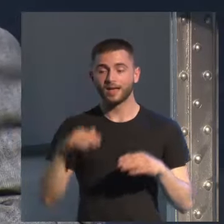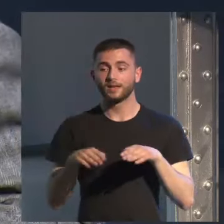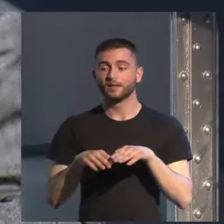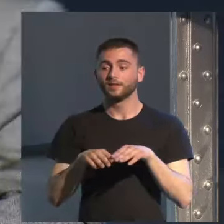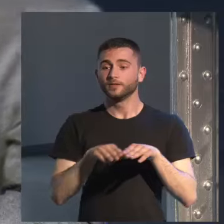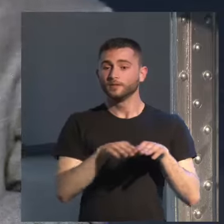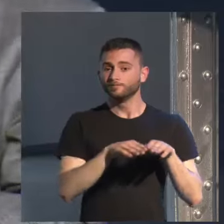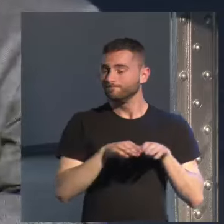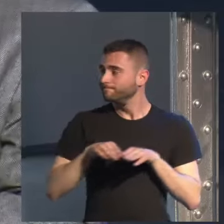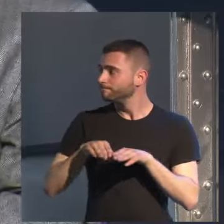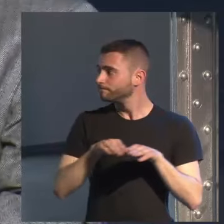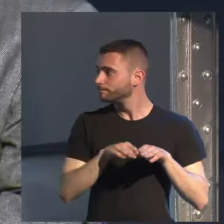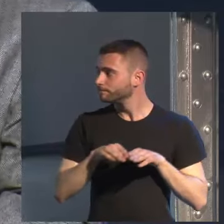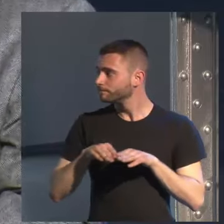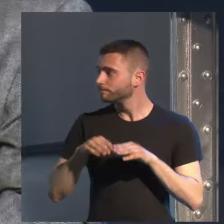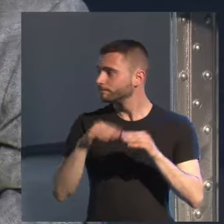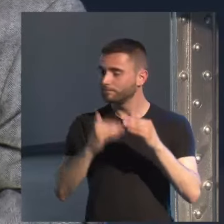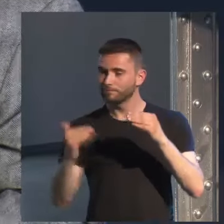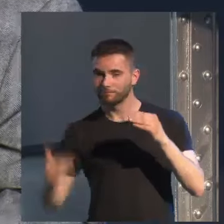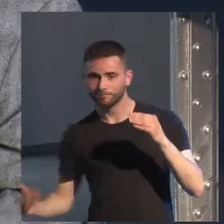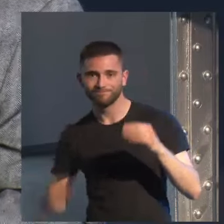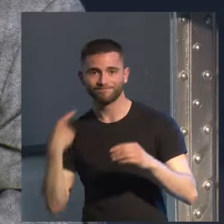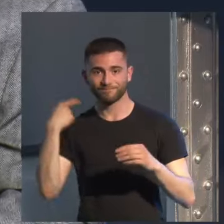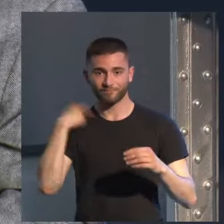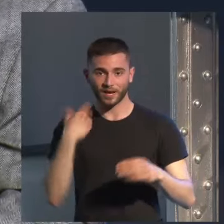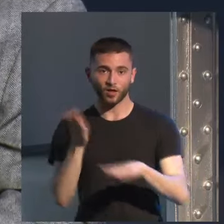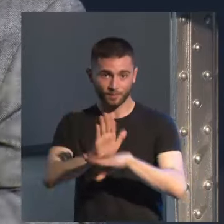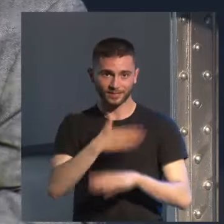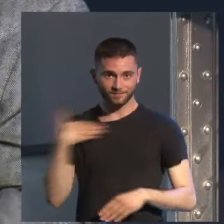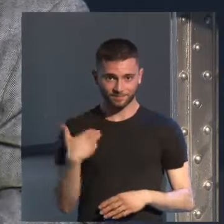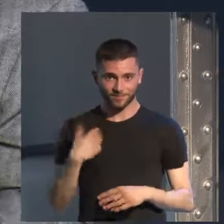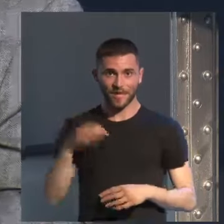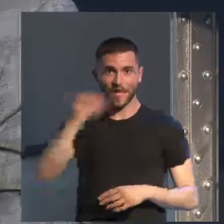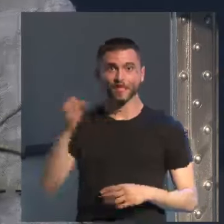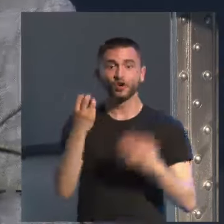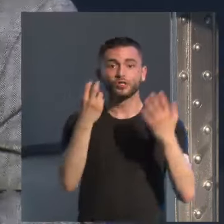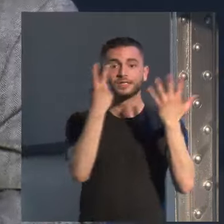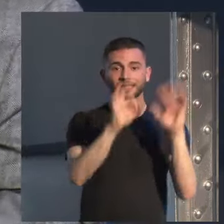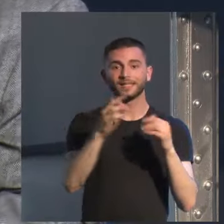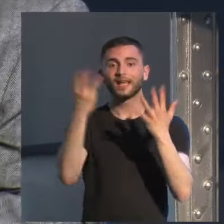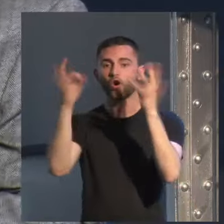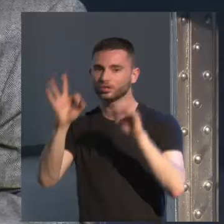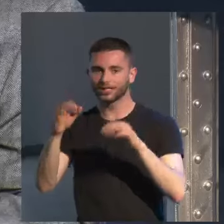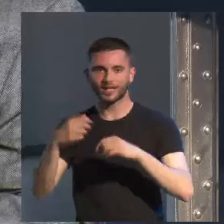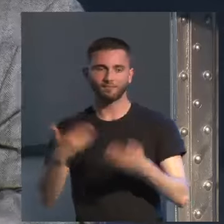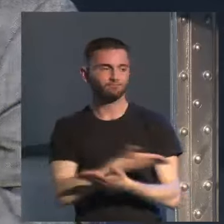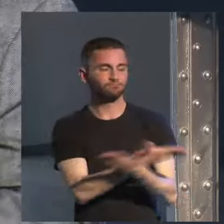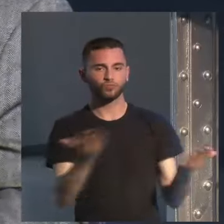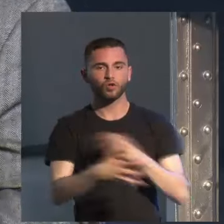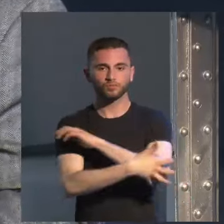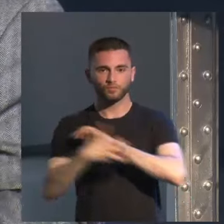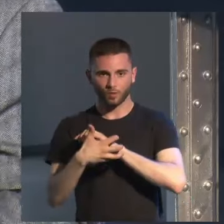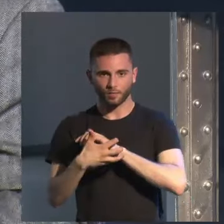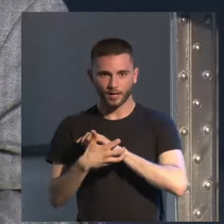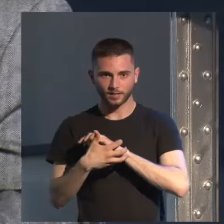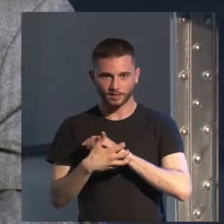caracterizaba en los años 70 y 80 todos éramos igualmente pobres en los 90 todos